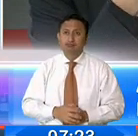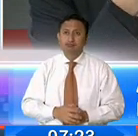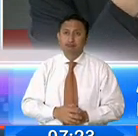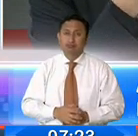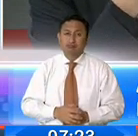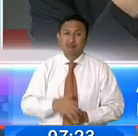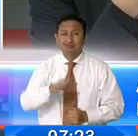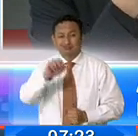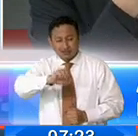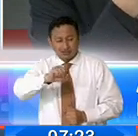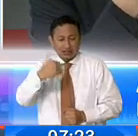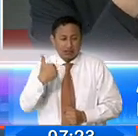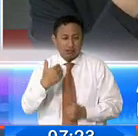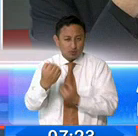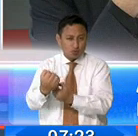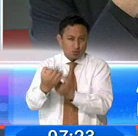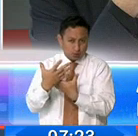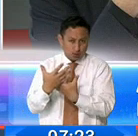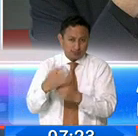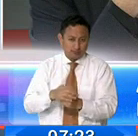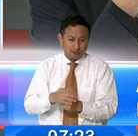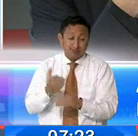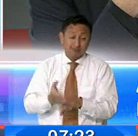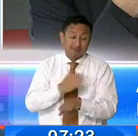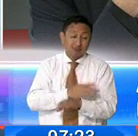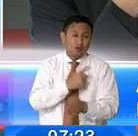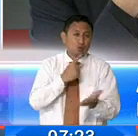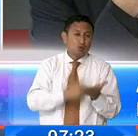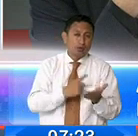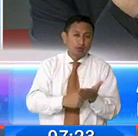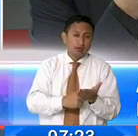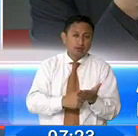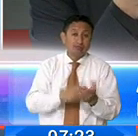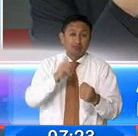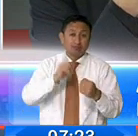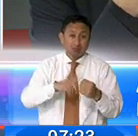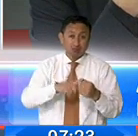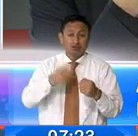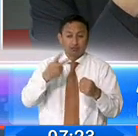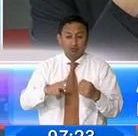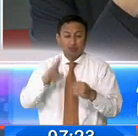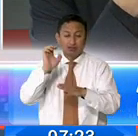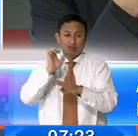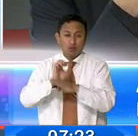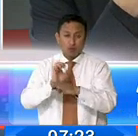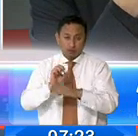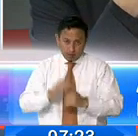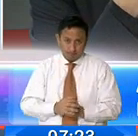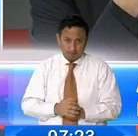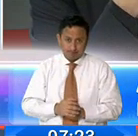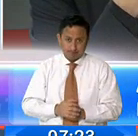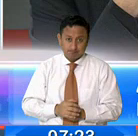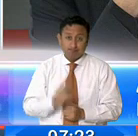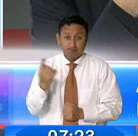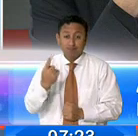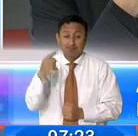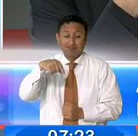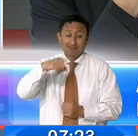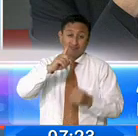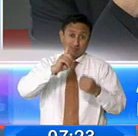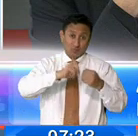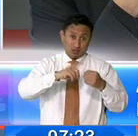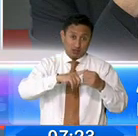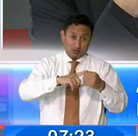información que nace de estudios realizados, tanto en el DMQ, pero también a nivel nacional y solamente en el Distrito